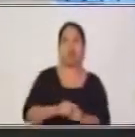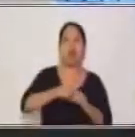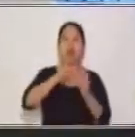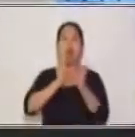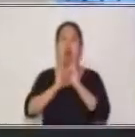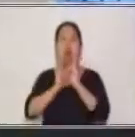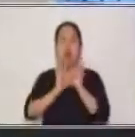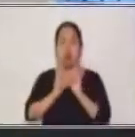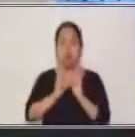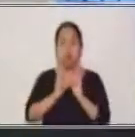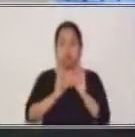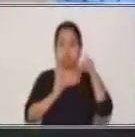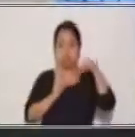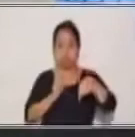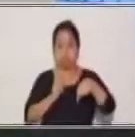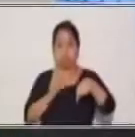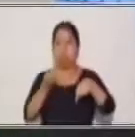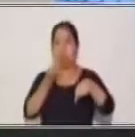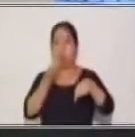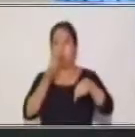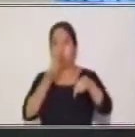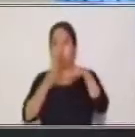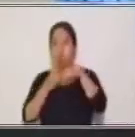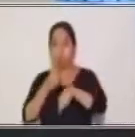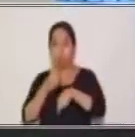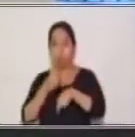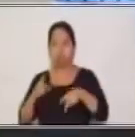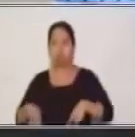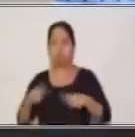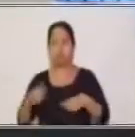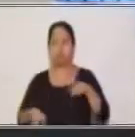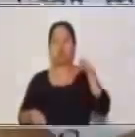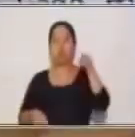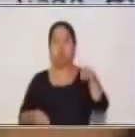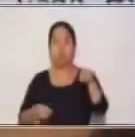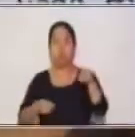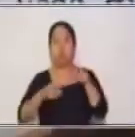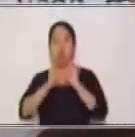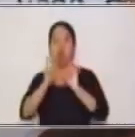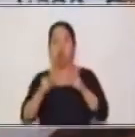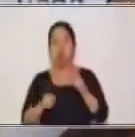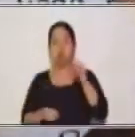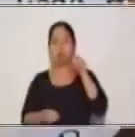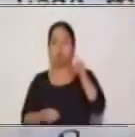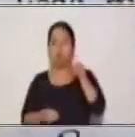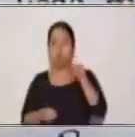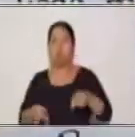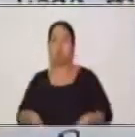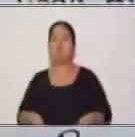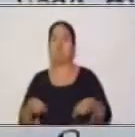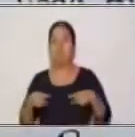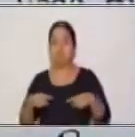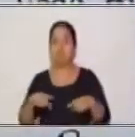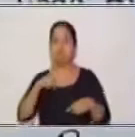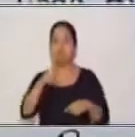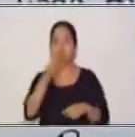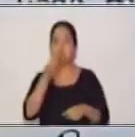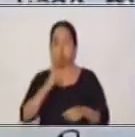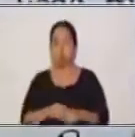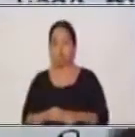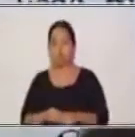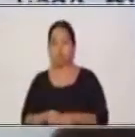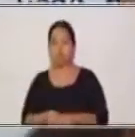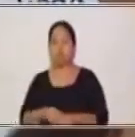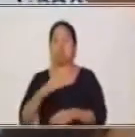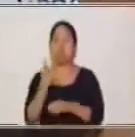vives. Este es en un tiempo presente, ¿verdad? Tú hablas, tú comes, tú vives. Si utilizamos